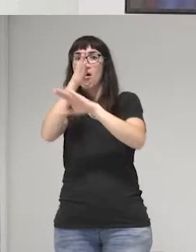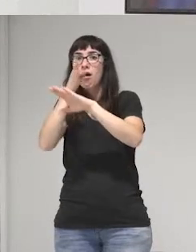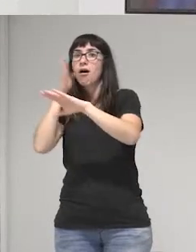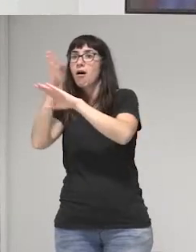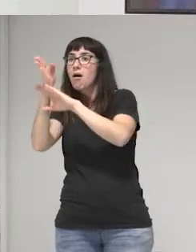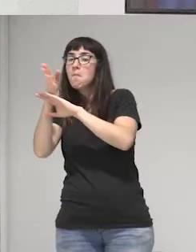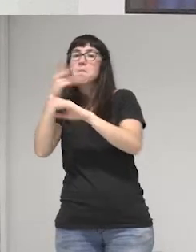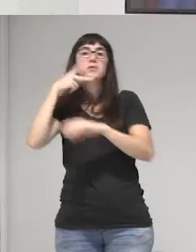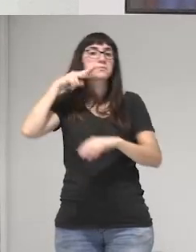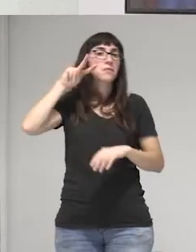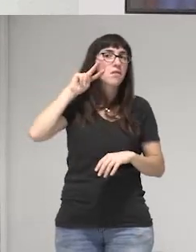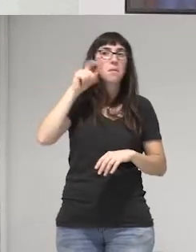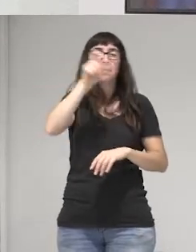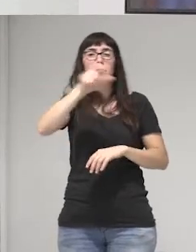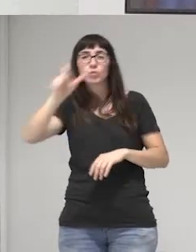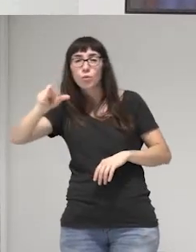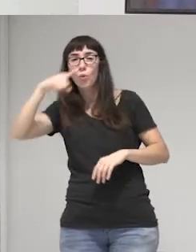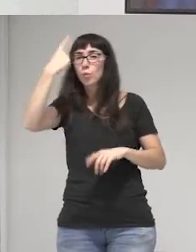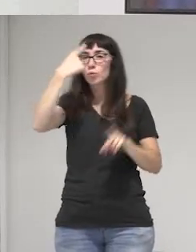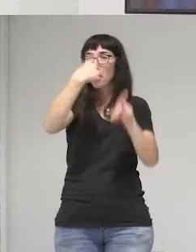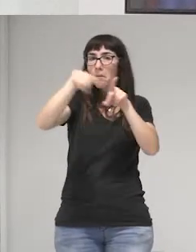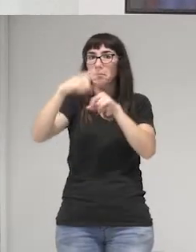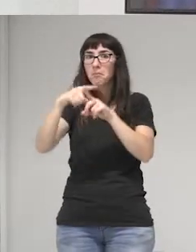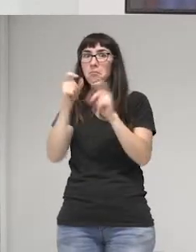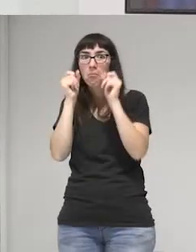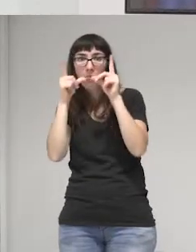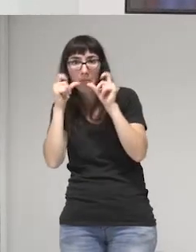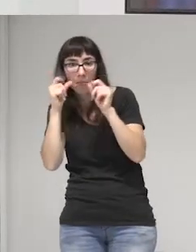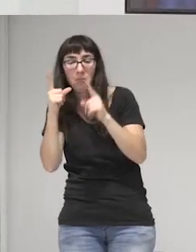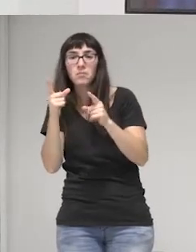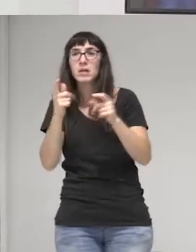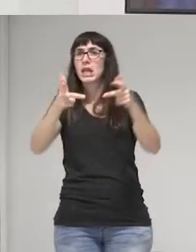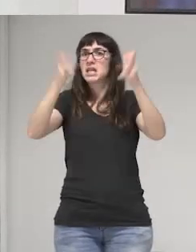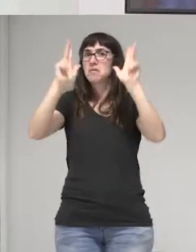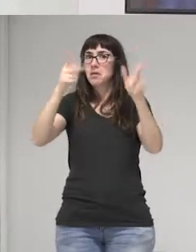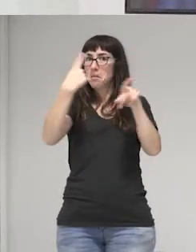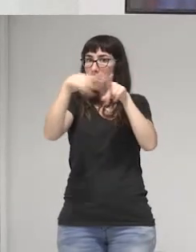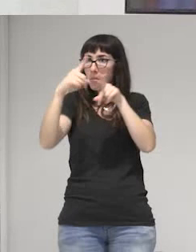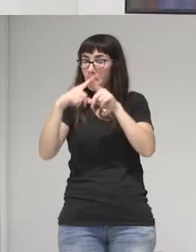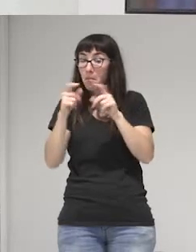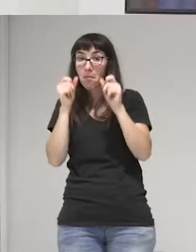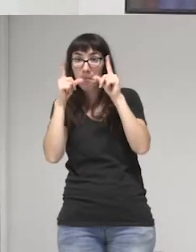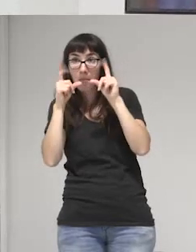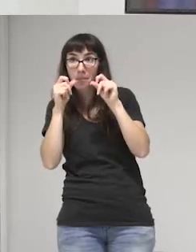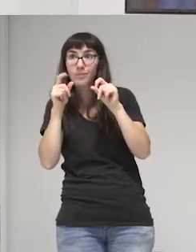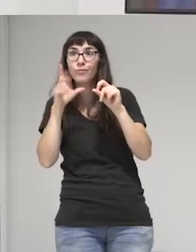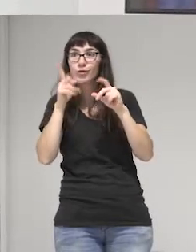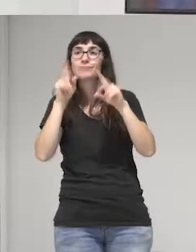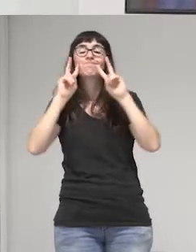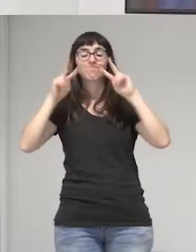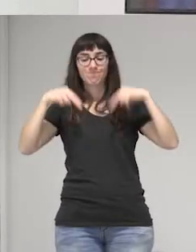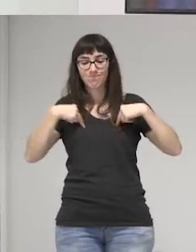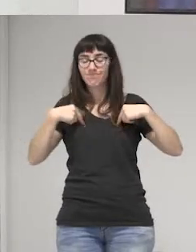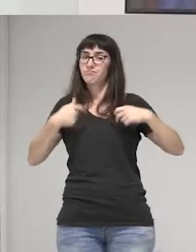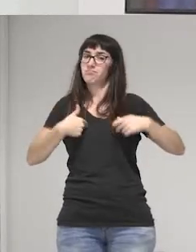otras personas, otras culturas y otras libertades, libertades, me di la posibilidad de ser.